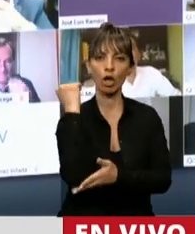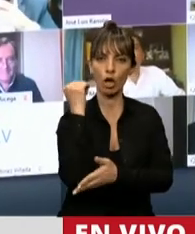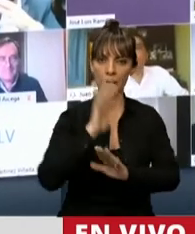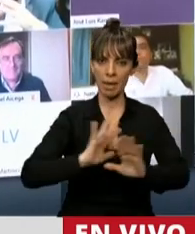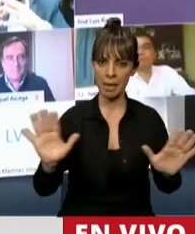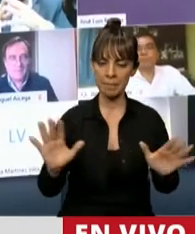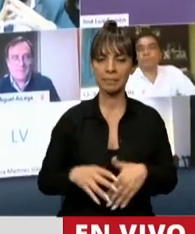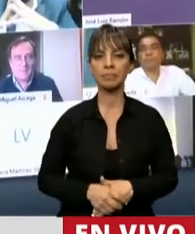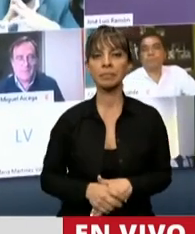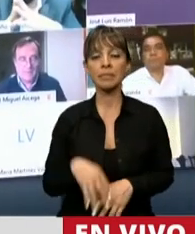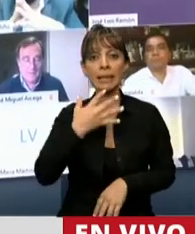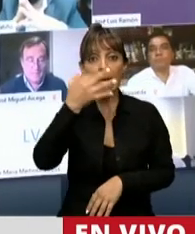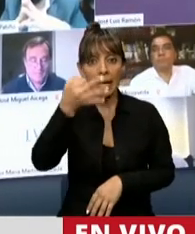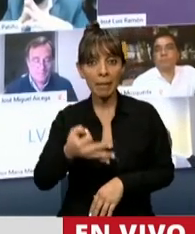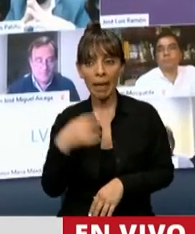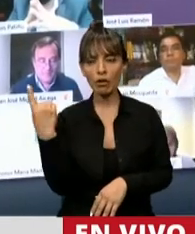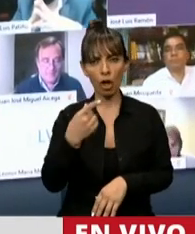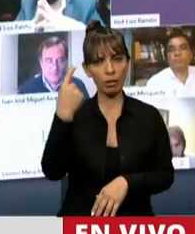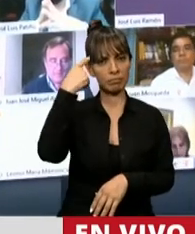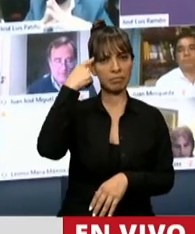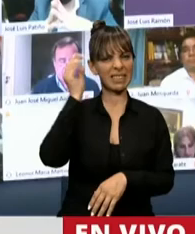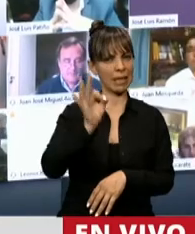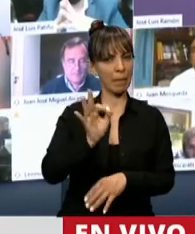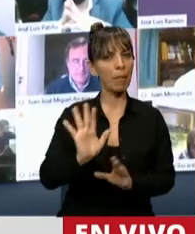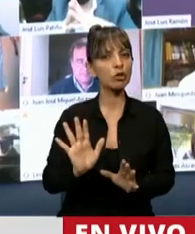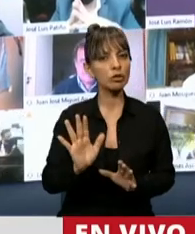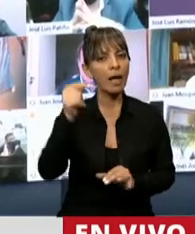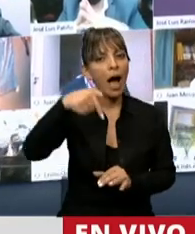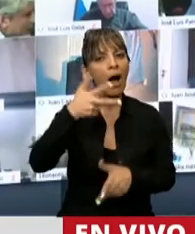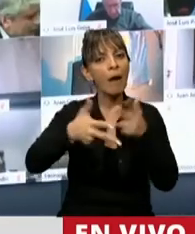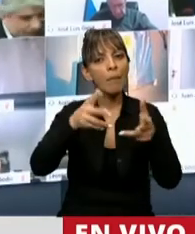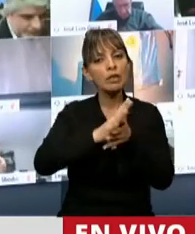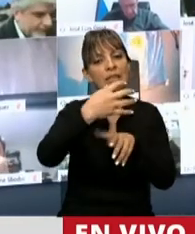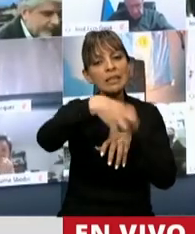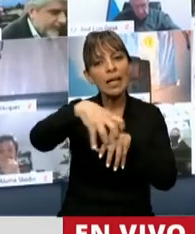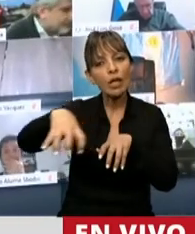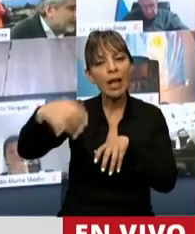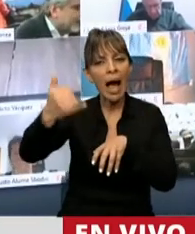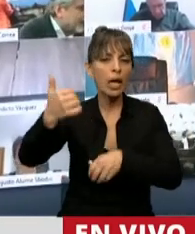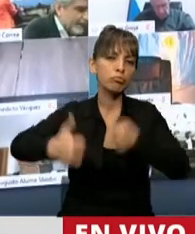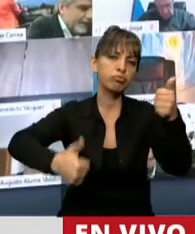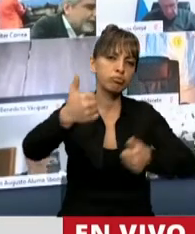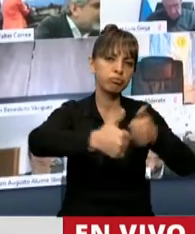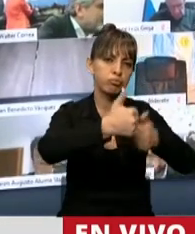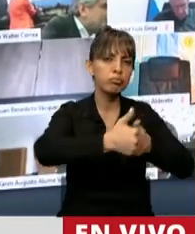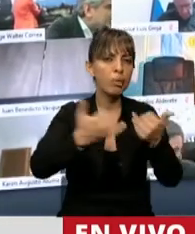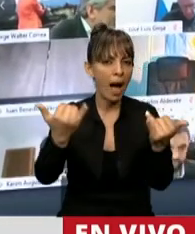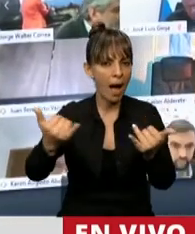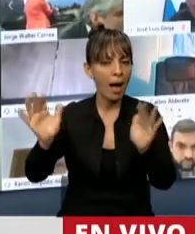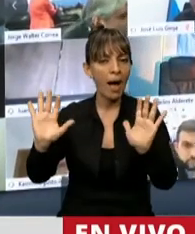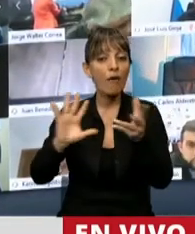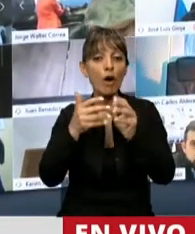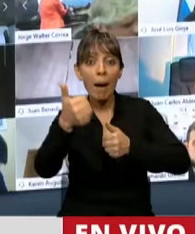La verdad es que todos somos conscientes de que estamos hablando de sectores que tienen alta competitividad. Y esa